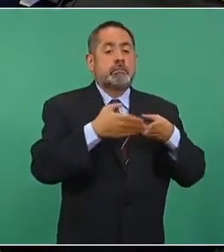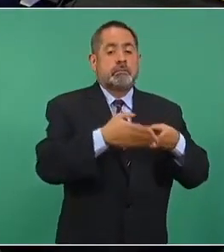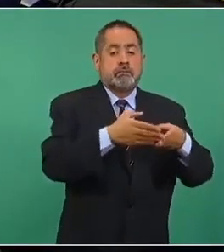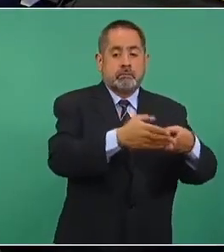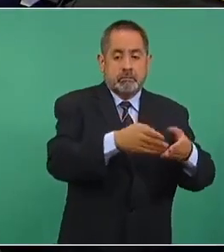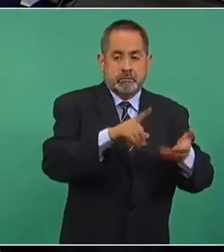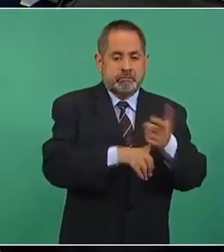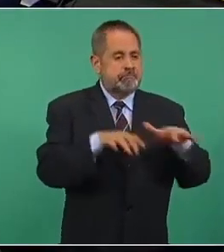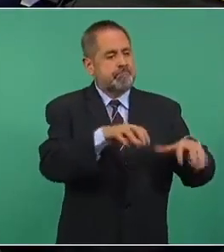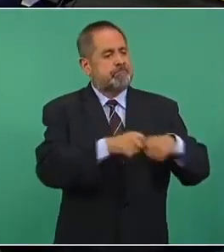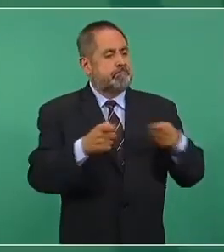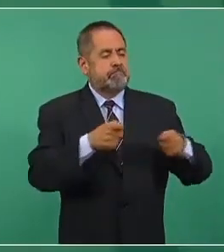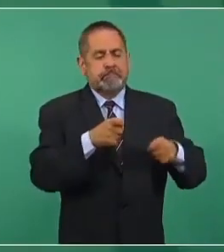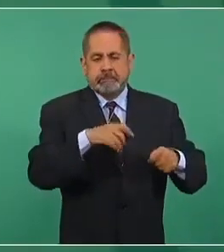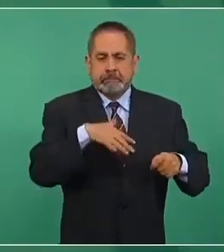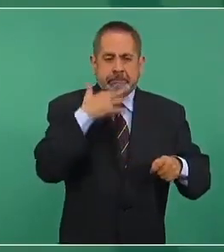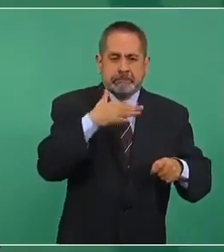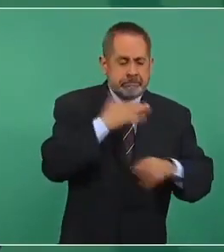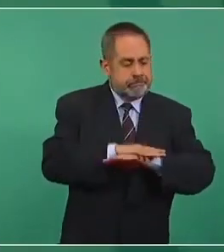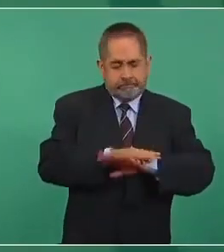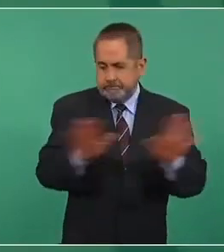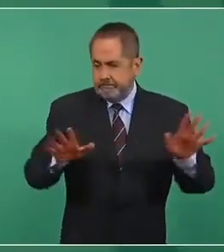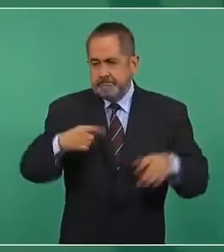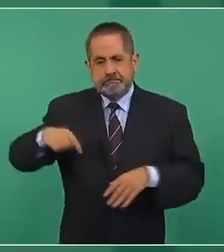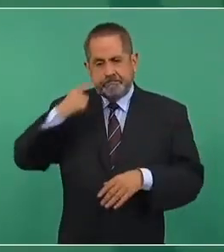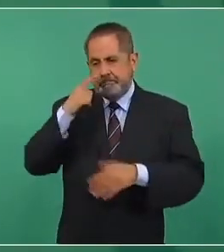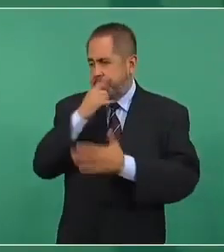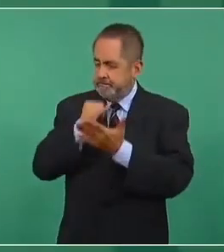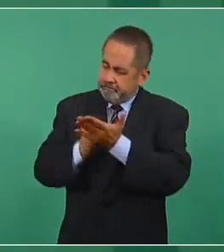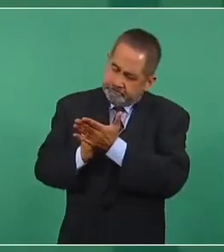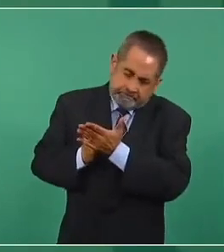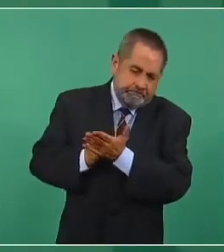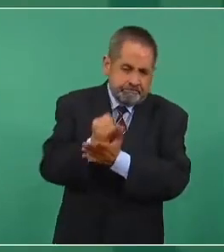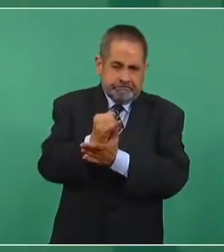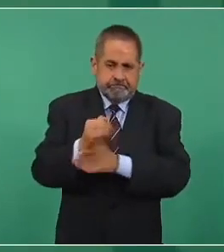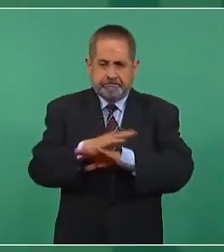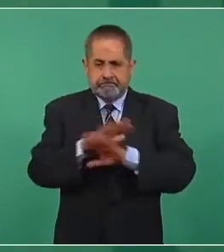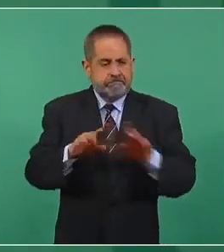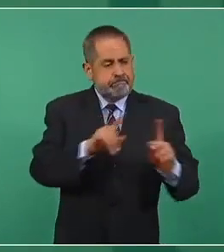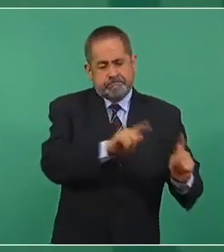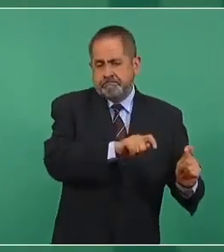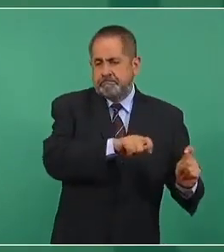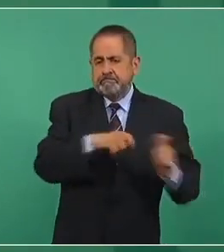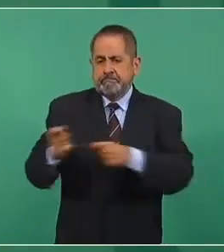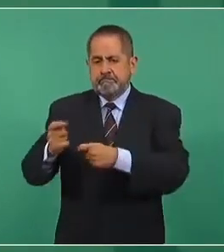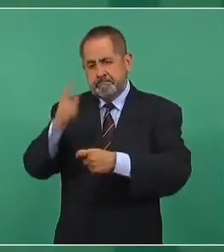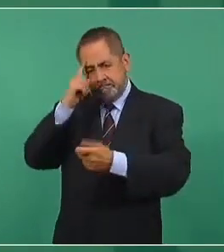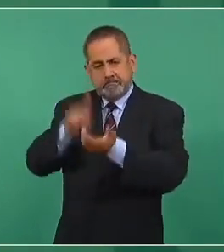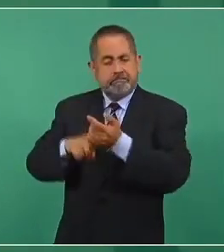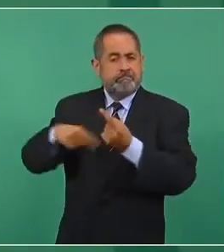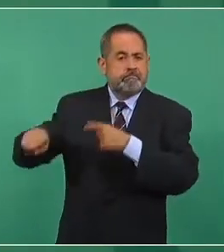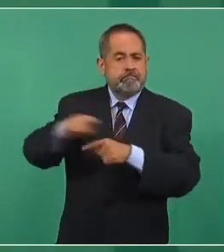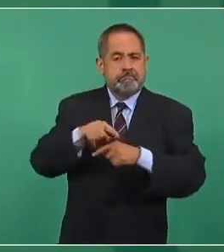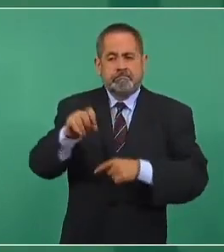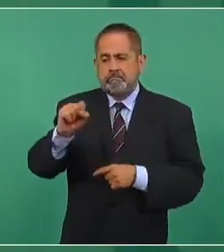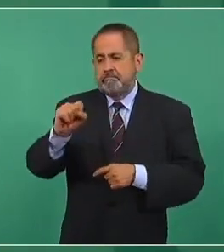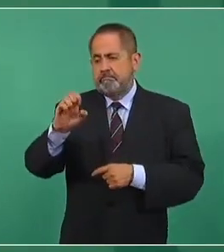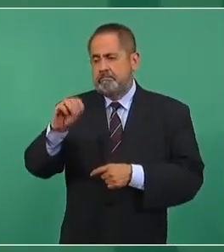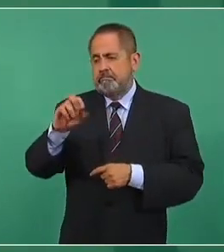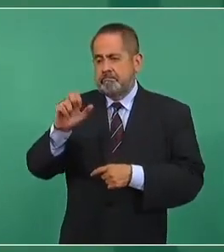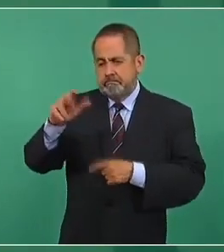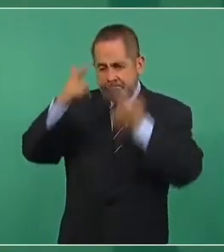y ya se tomó la decisión que los puertos estén controlados por la Marina.